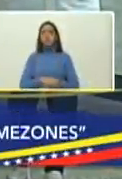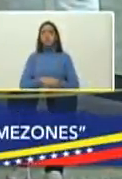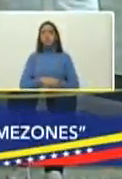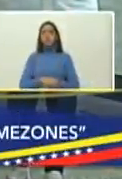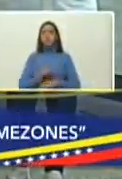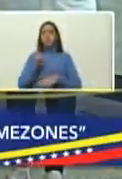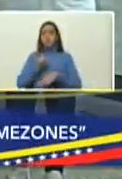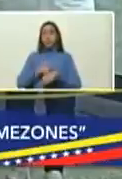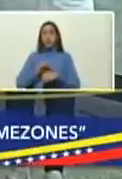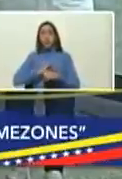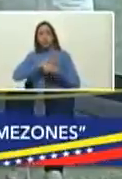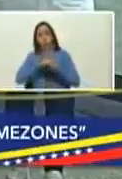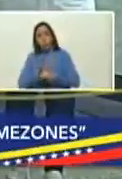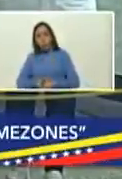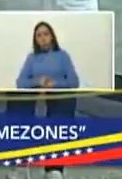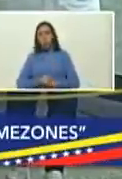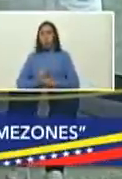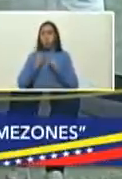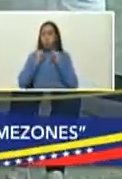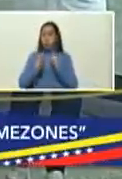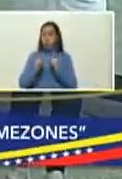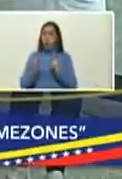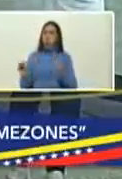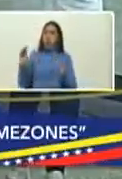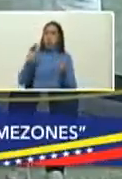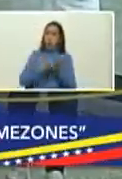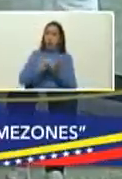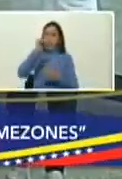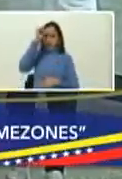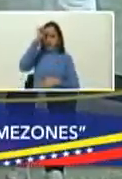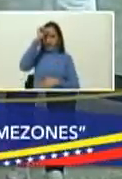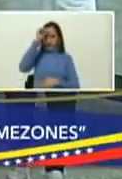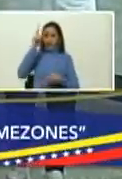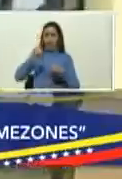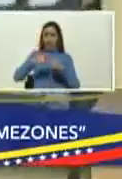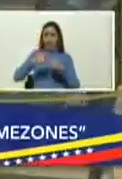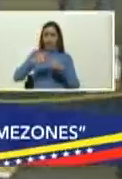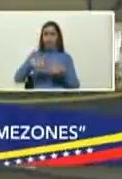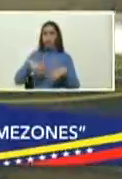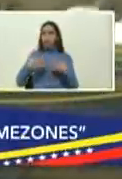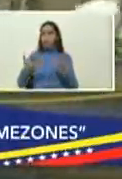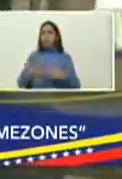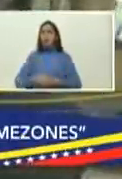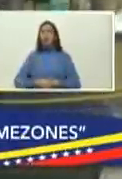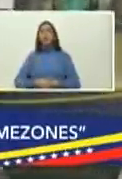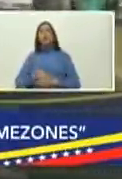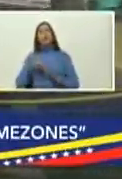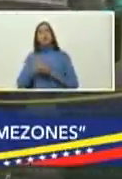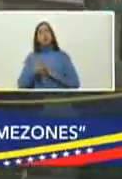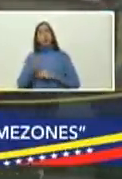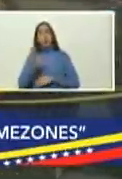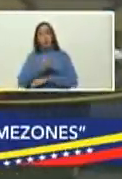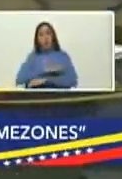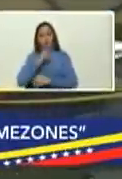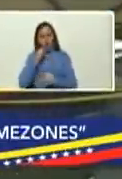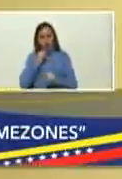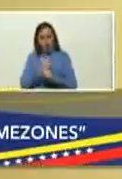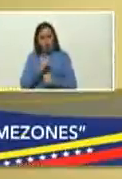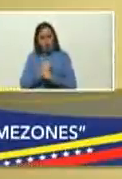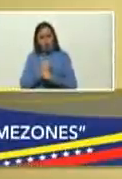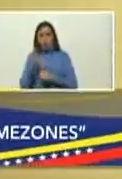ola que todos estábamos corriendo por el tema de la delta reconocer mi presidente la capacidad la